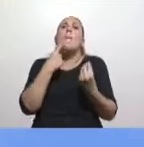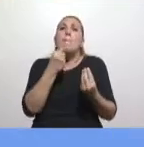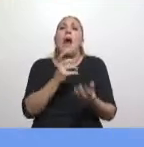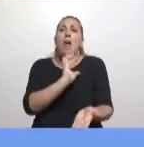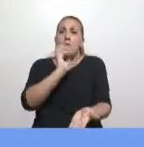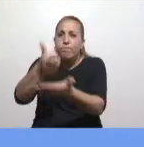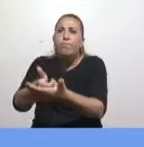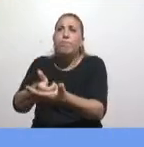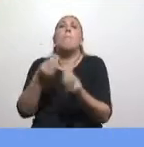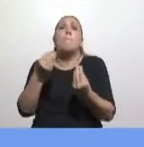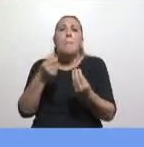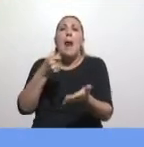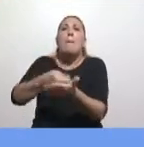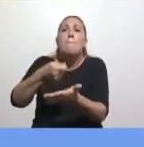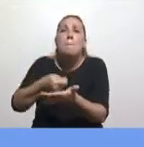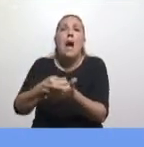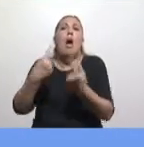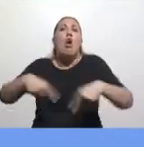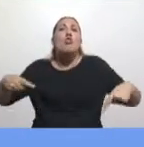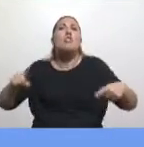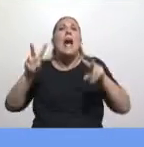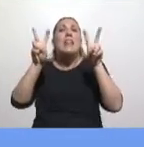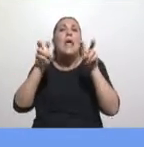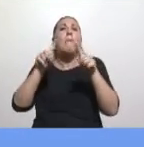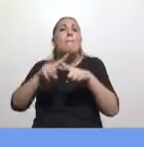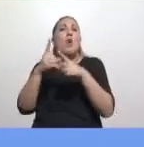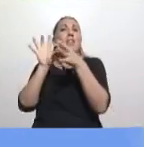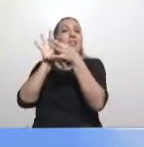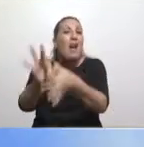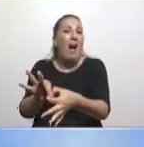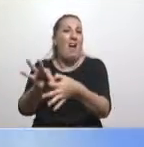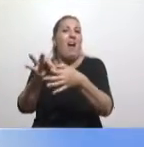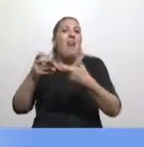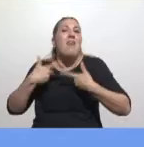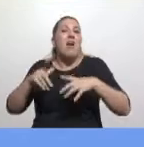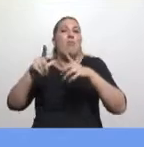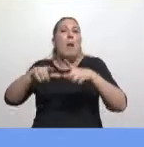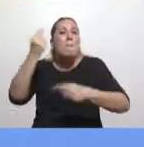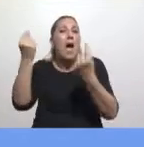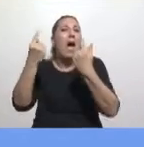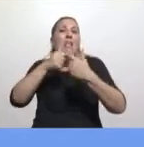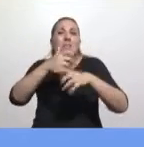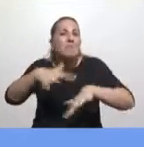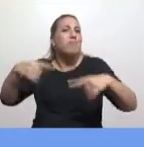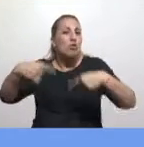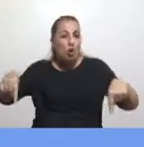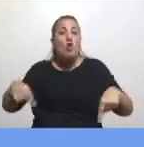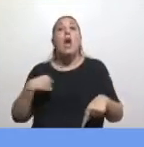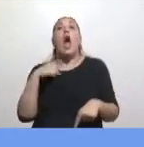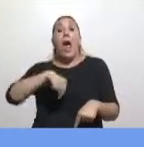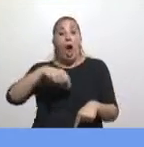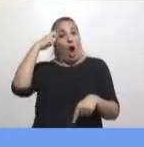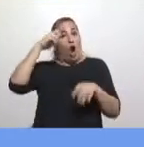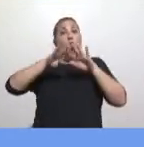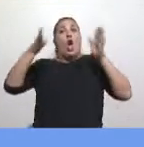para financiar la política ambiental en serio. Pero uno de los temas que sí podemos hacer desde el Congreso, no